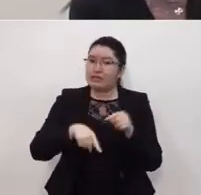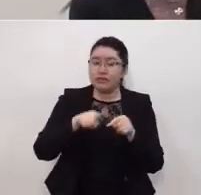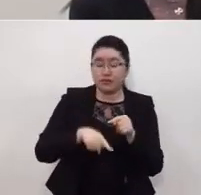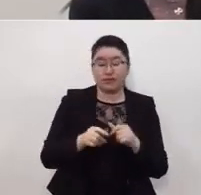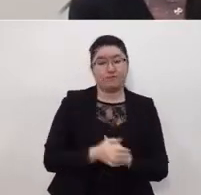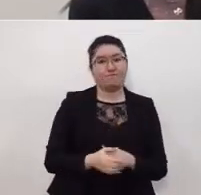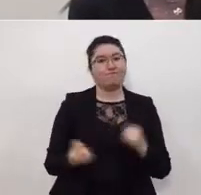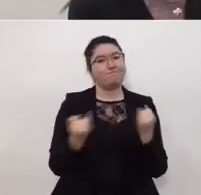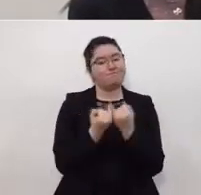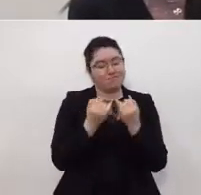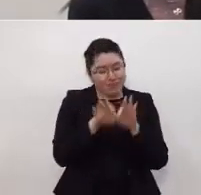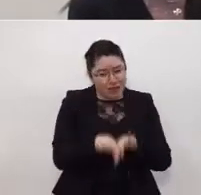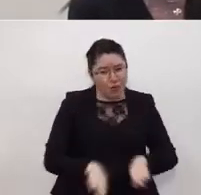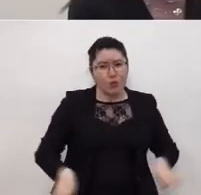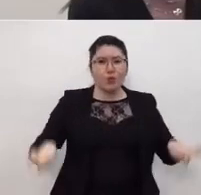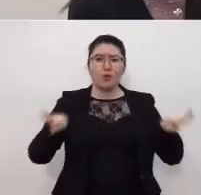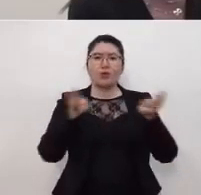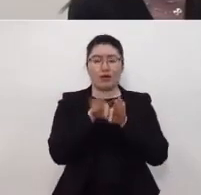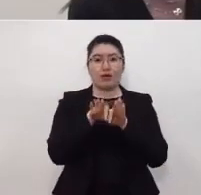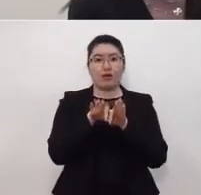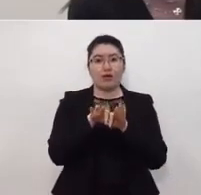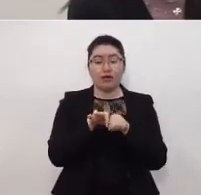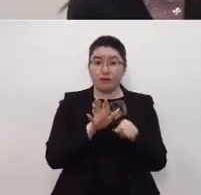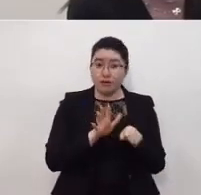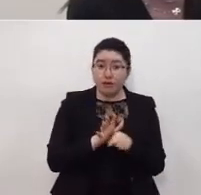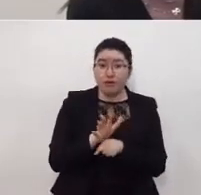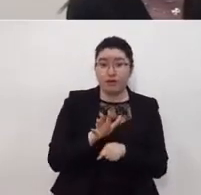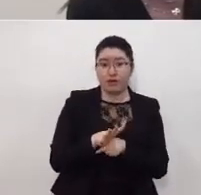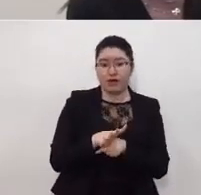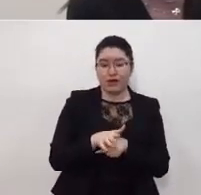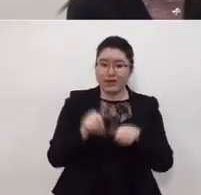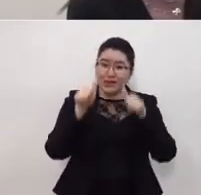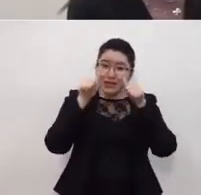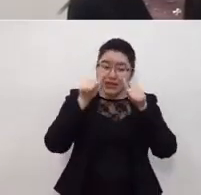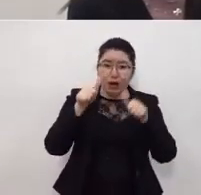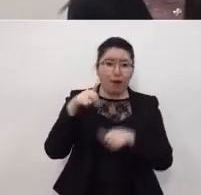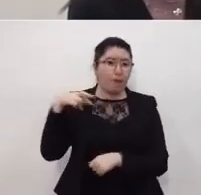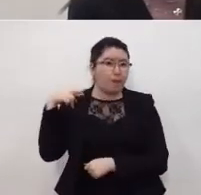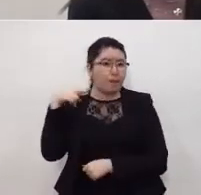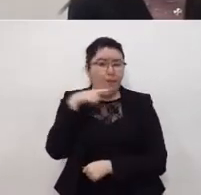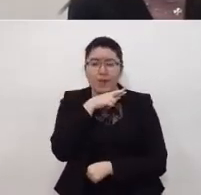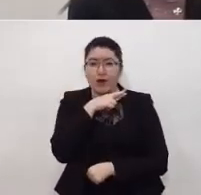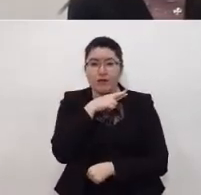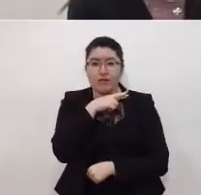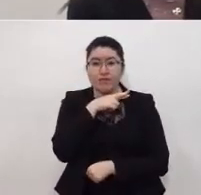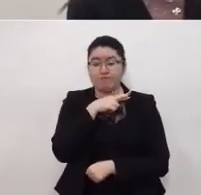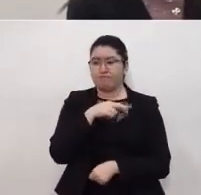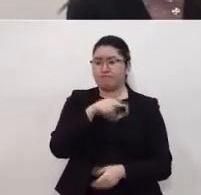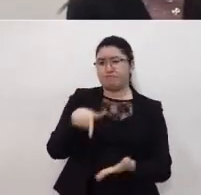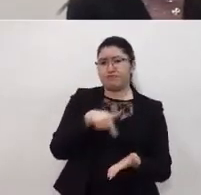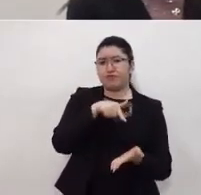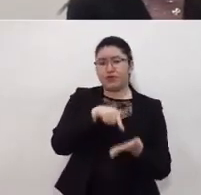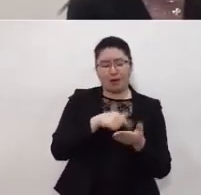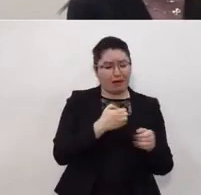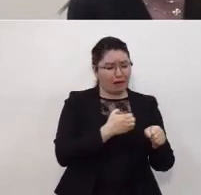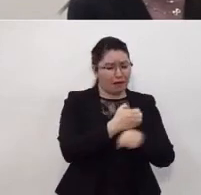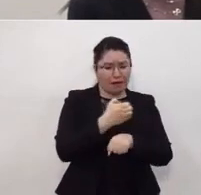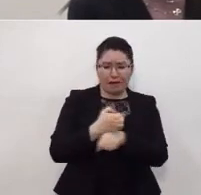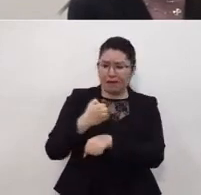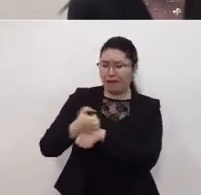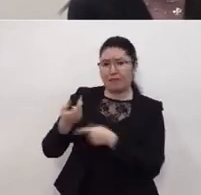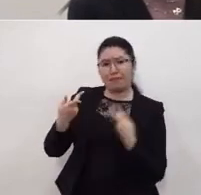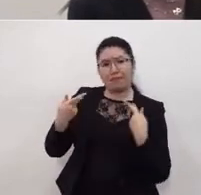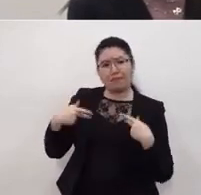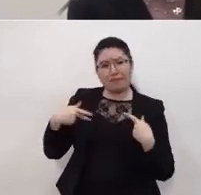quiero destacar, seguirá siendo relevante, es la oportunidad de atención. Seguimos viendo en todas las entidades federativas del país